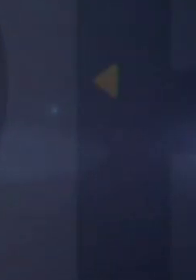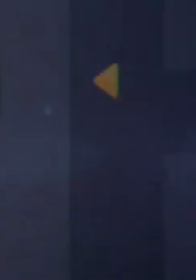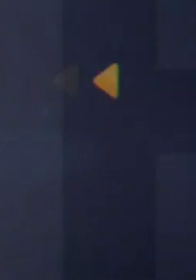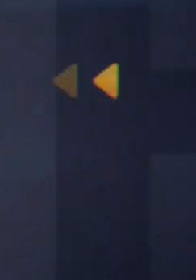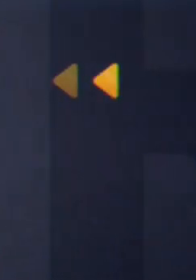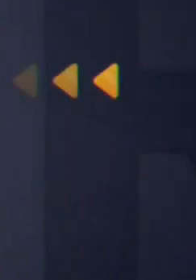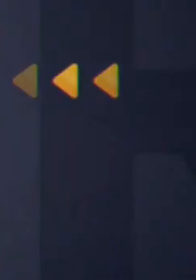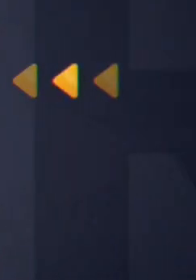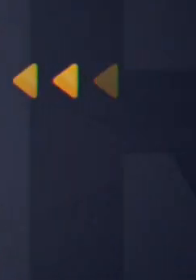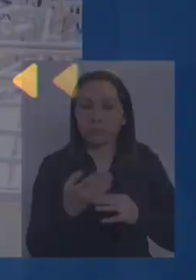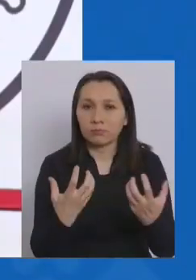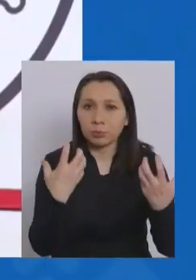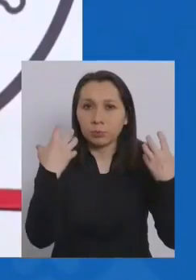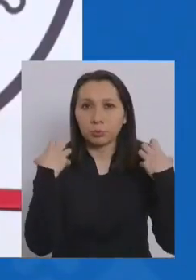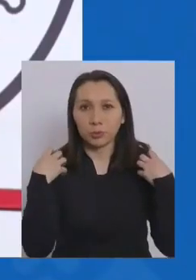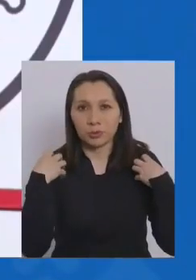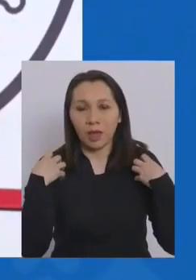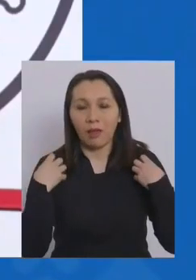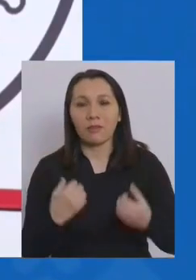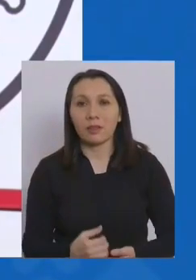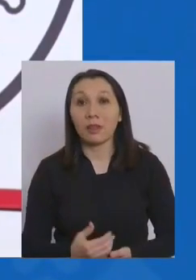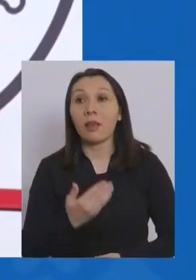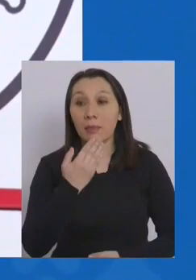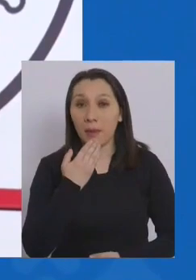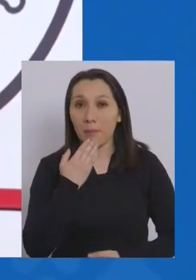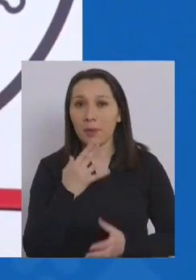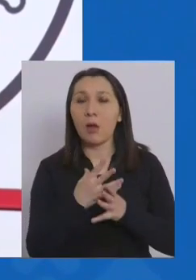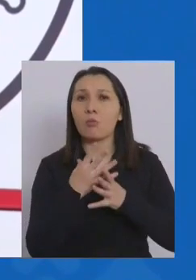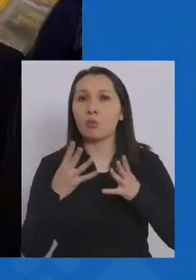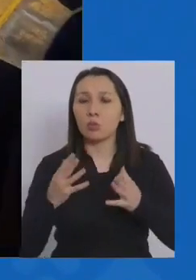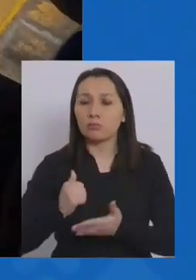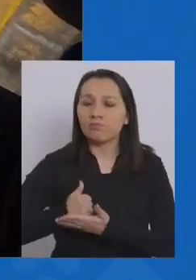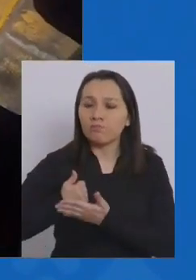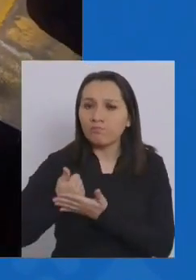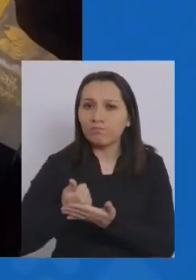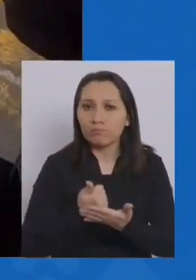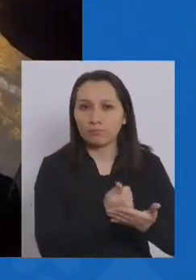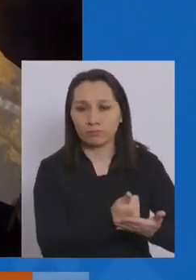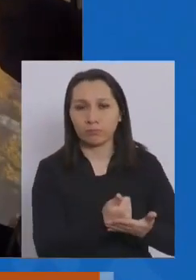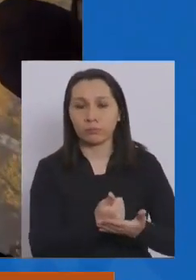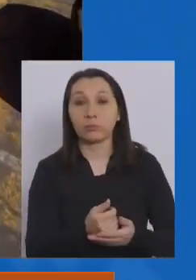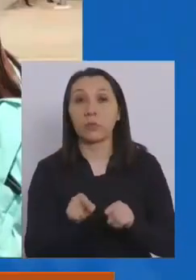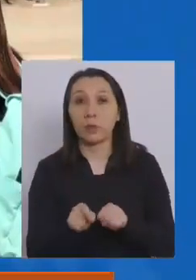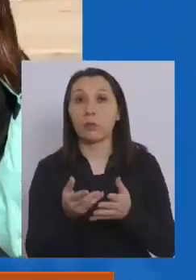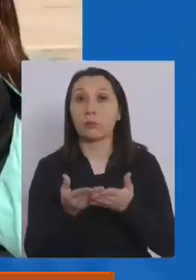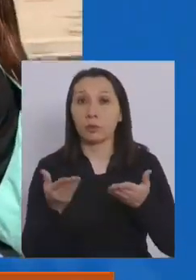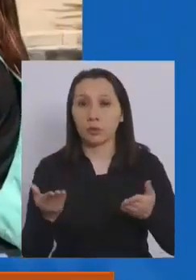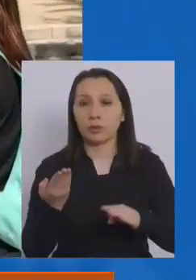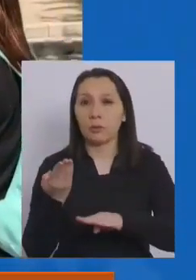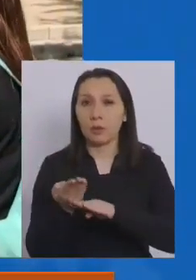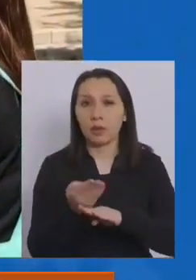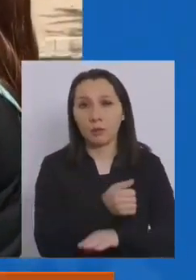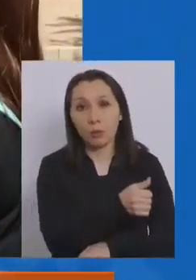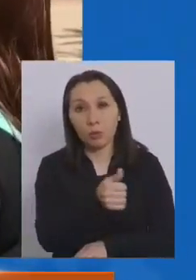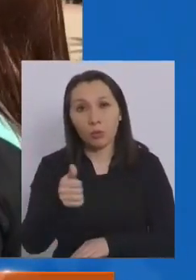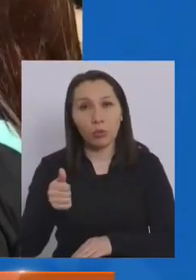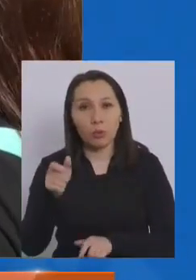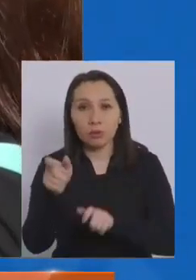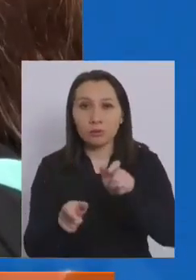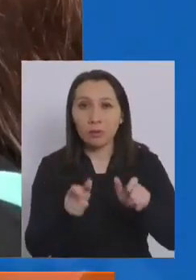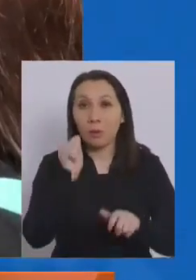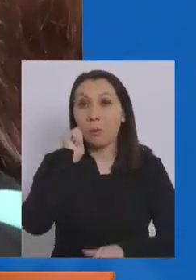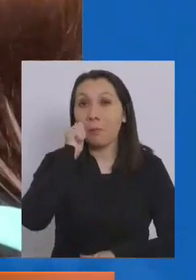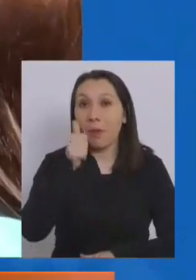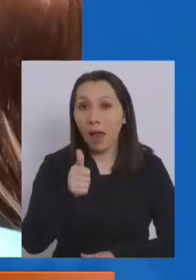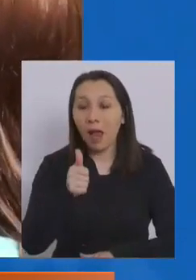Ahora, vamos de inmediato hasta el Palacio de la Moneda, ya hay un nuevo informe sobre el coronavirus, escuchemos a la subsecretaria Paula Daz. A todos que el